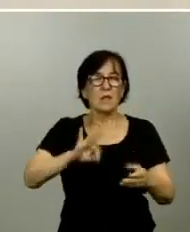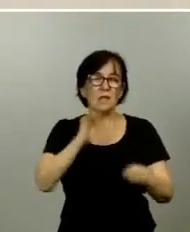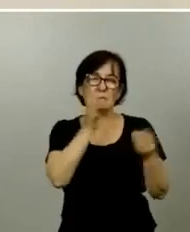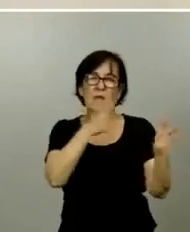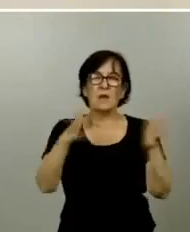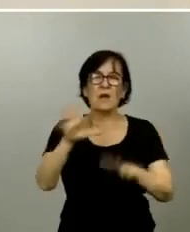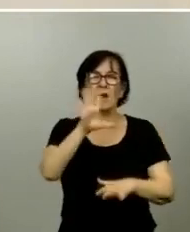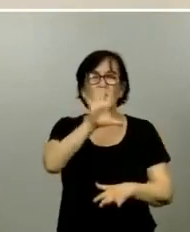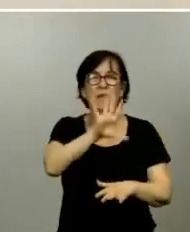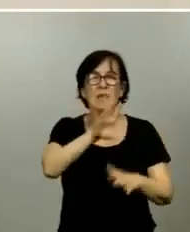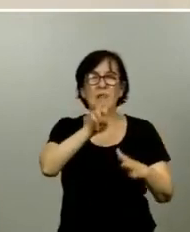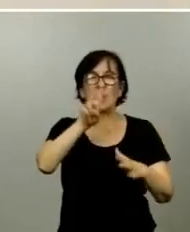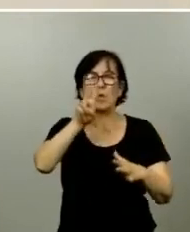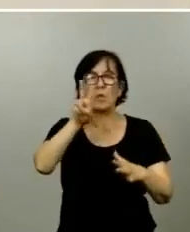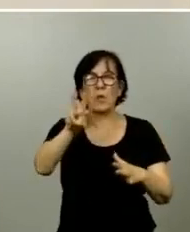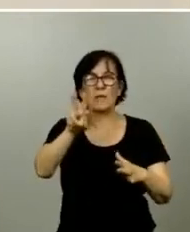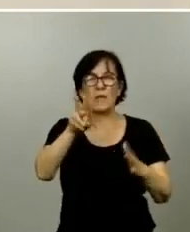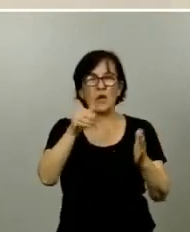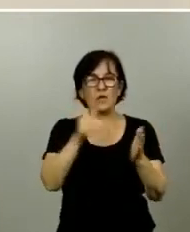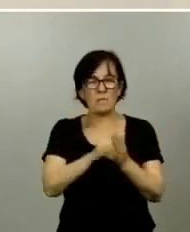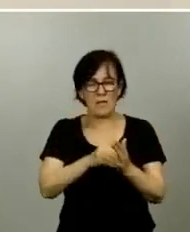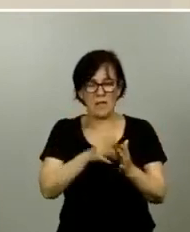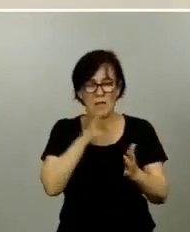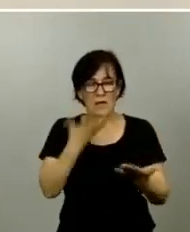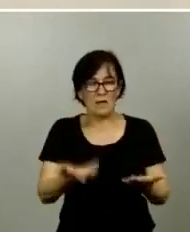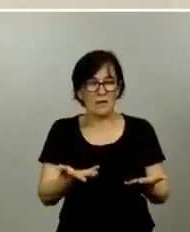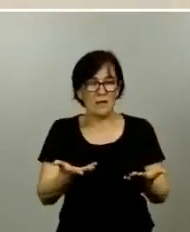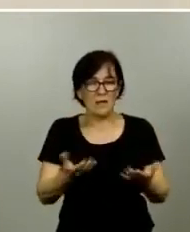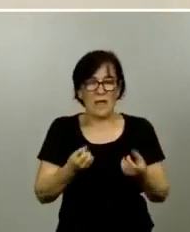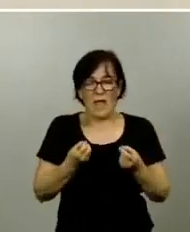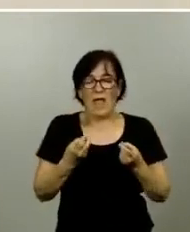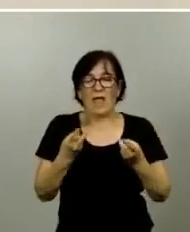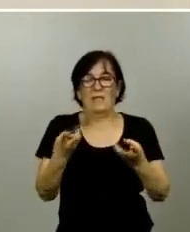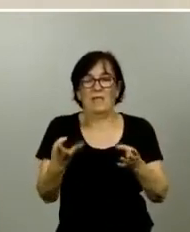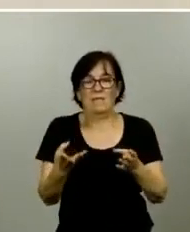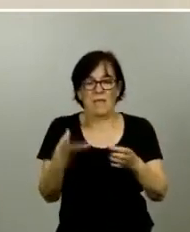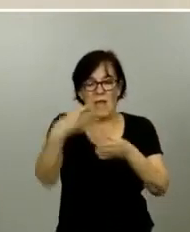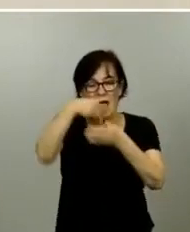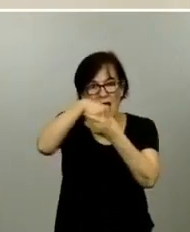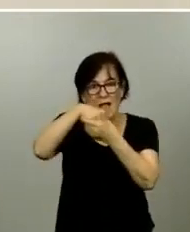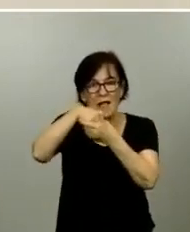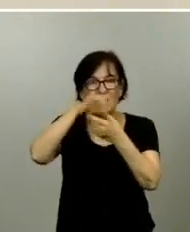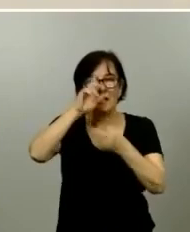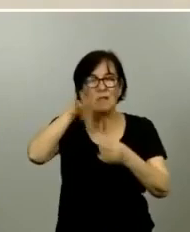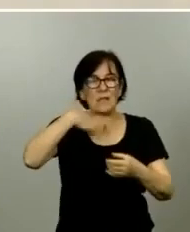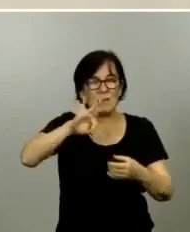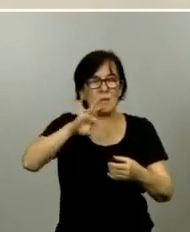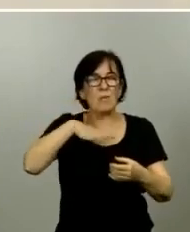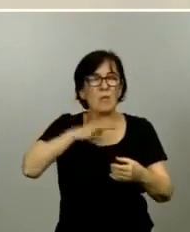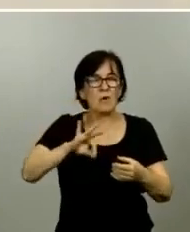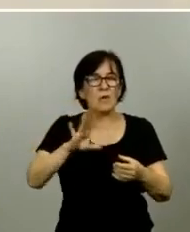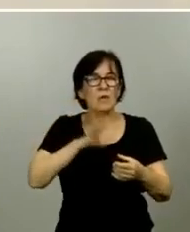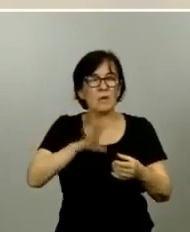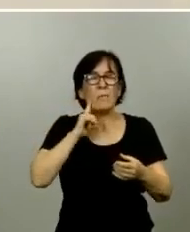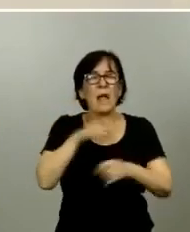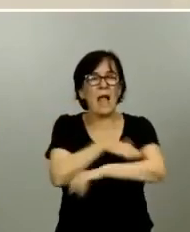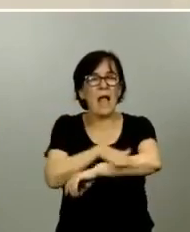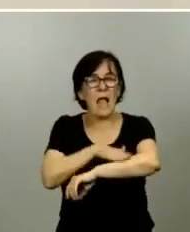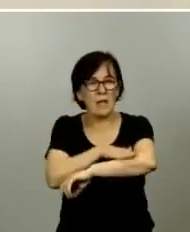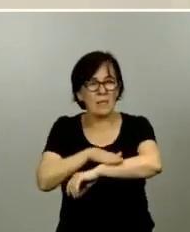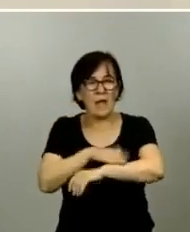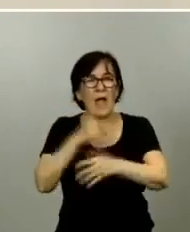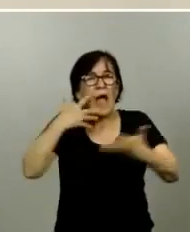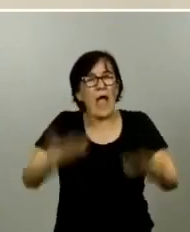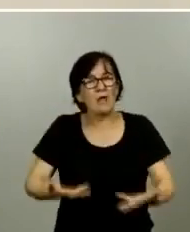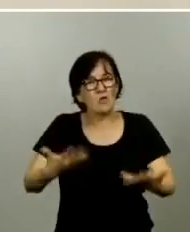.000 en este cifro también no sería posible por favor para el gobierno actualizar este